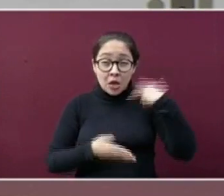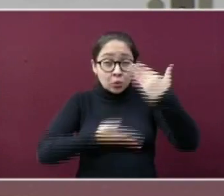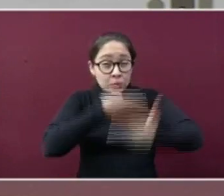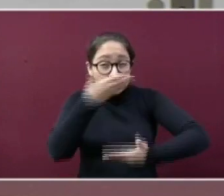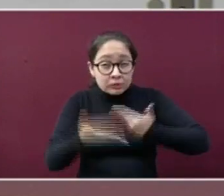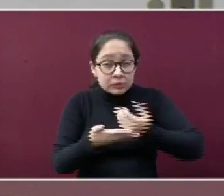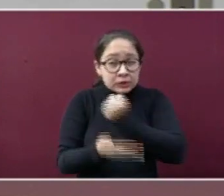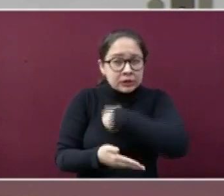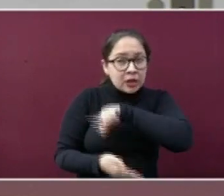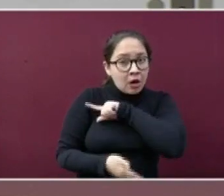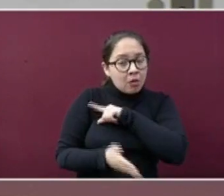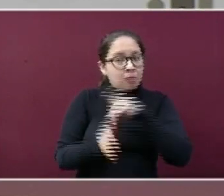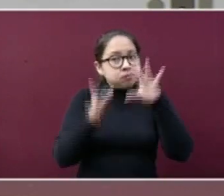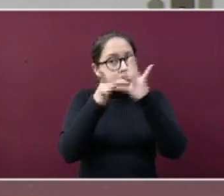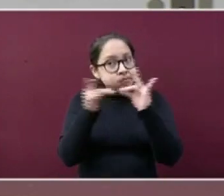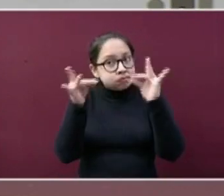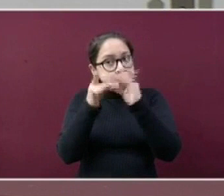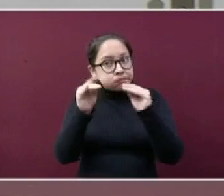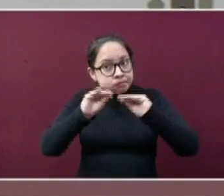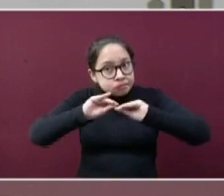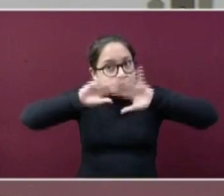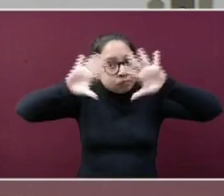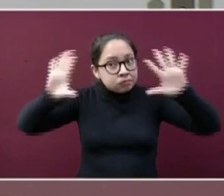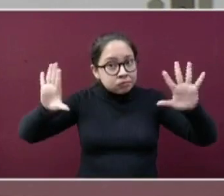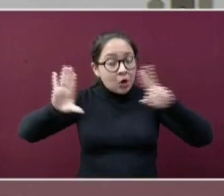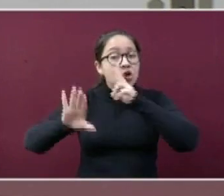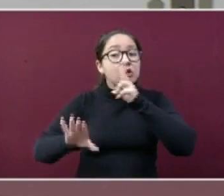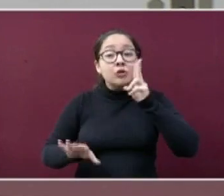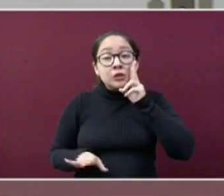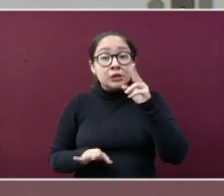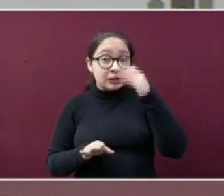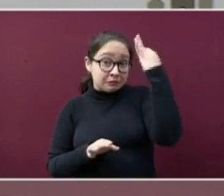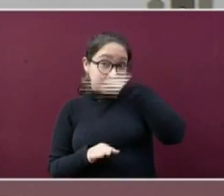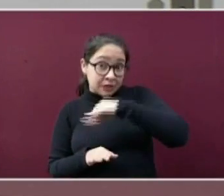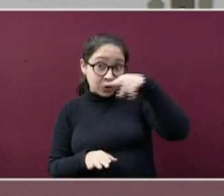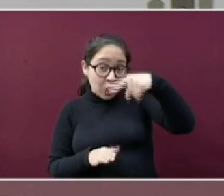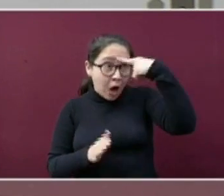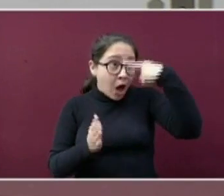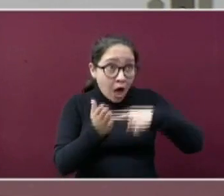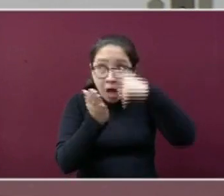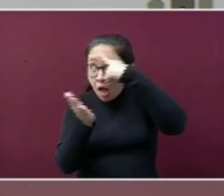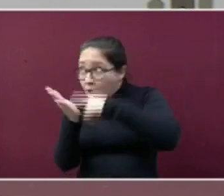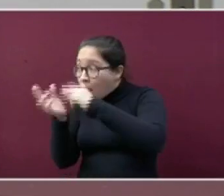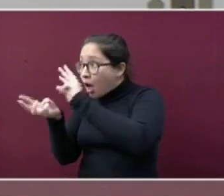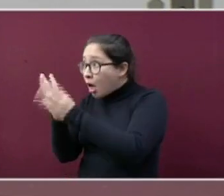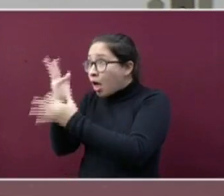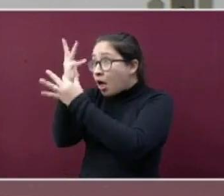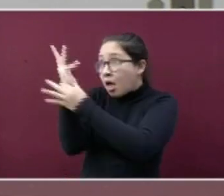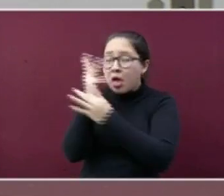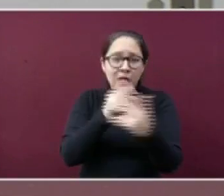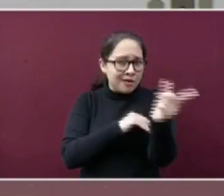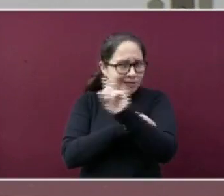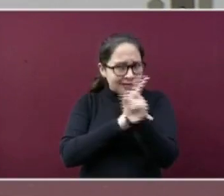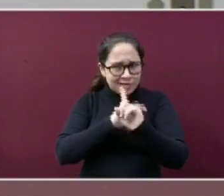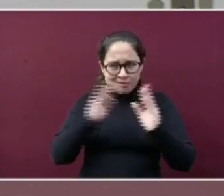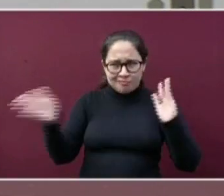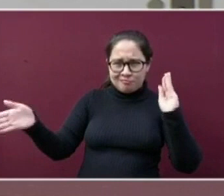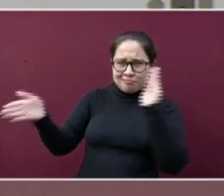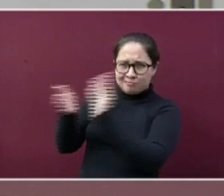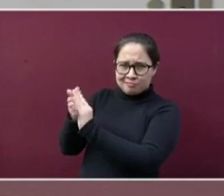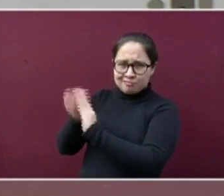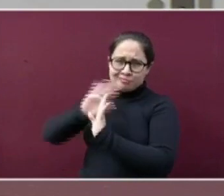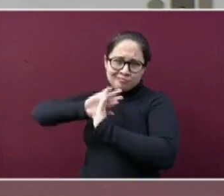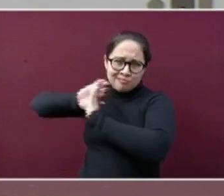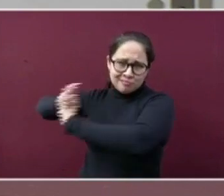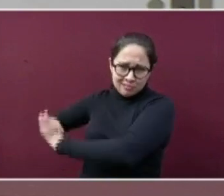enfáticos en no prestar atención a noticias falsas, sobre todo en estos tratamientos milagro. En caso de que esta